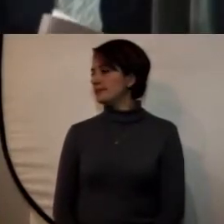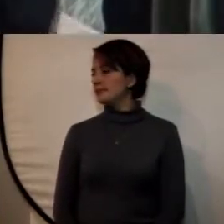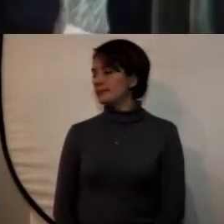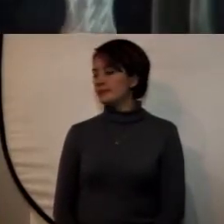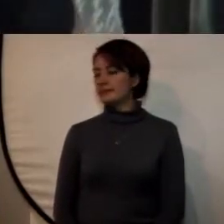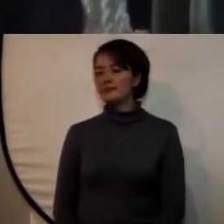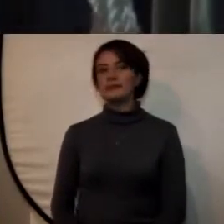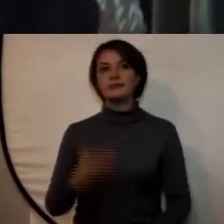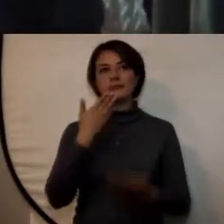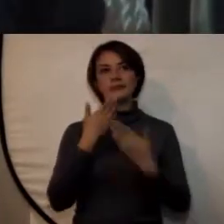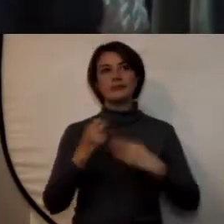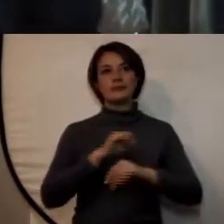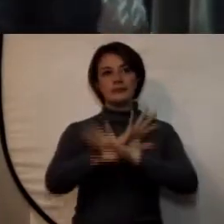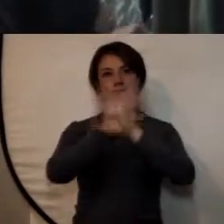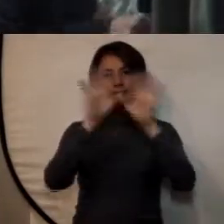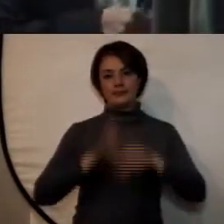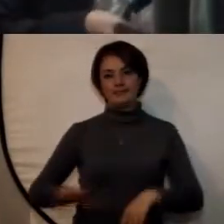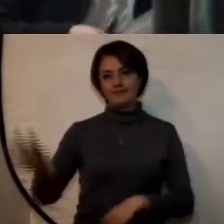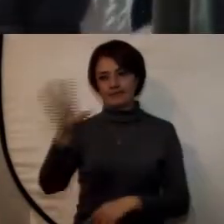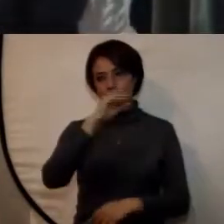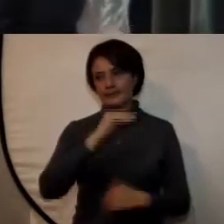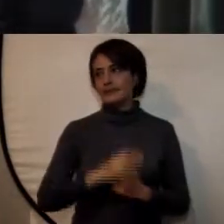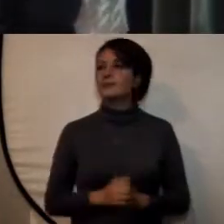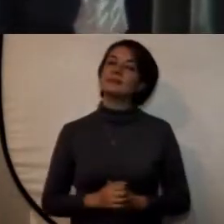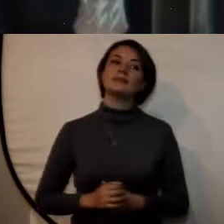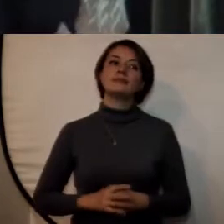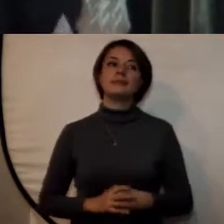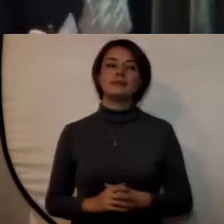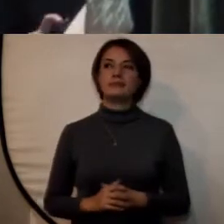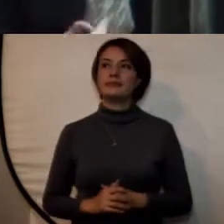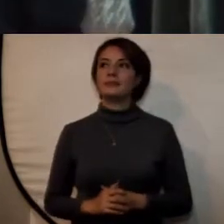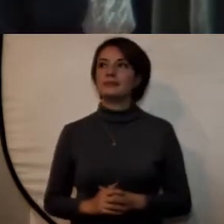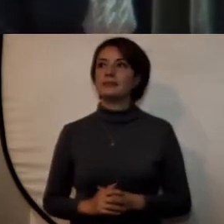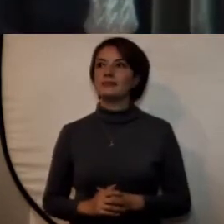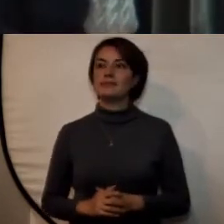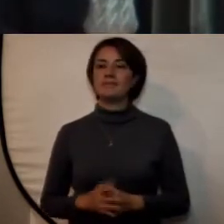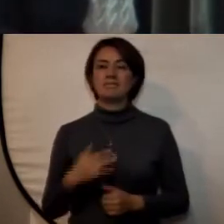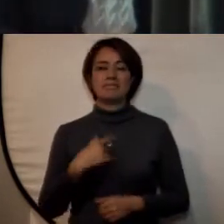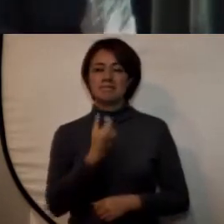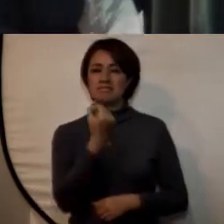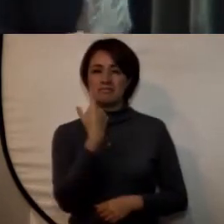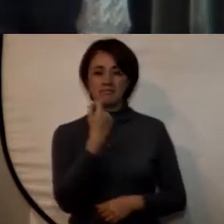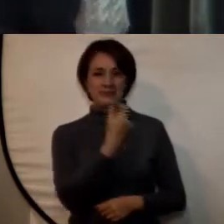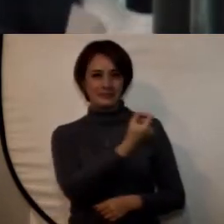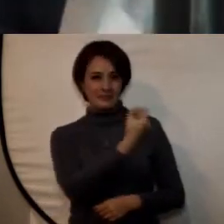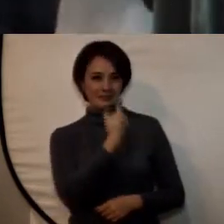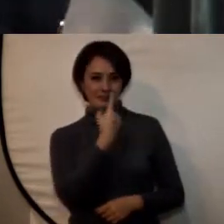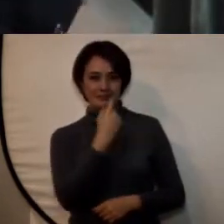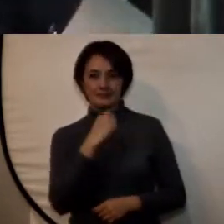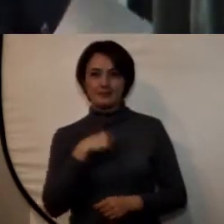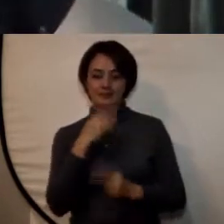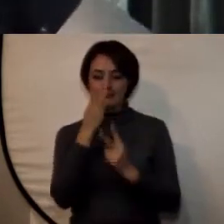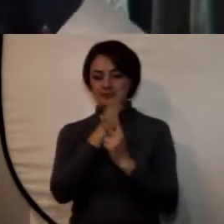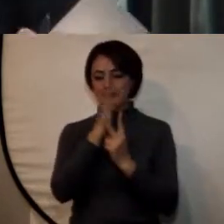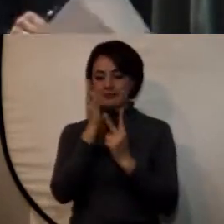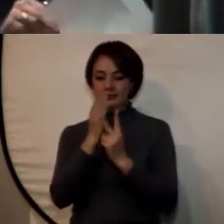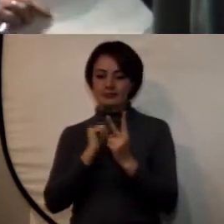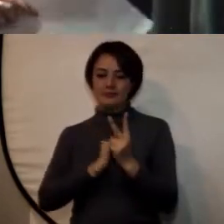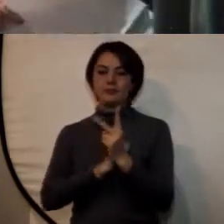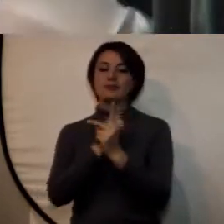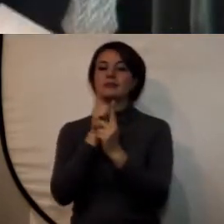buenos días para todos si no se entendió bien la pregunta está dividida en dos partes